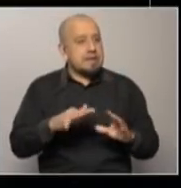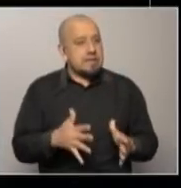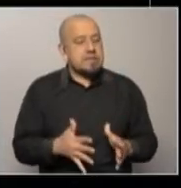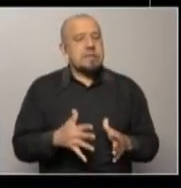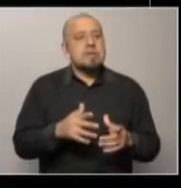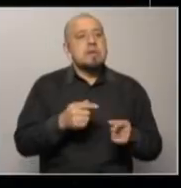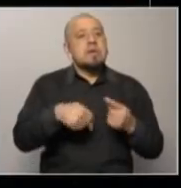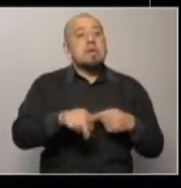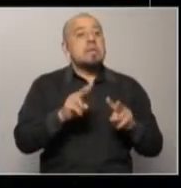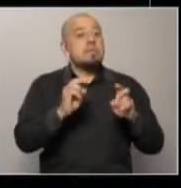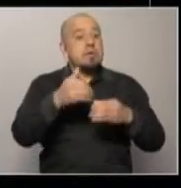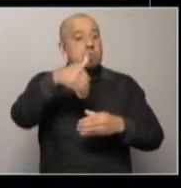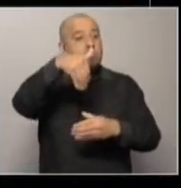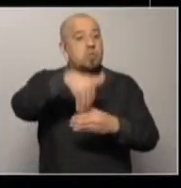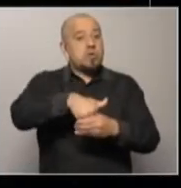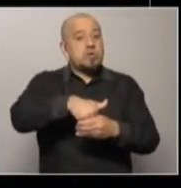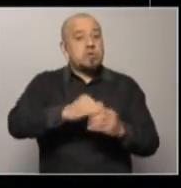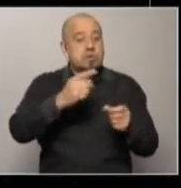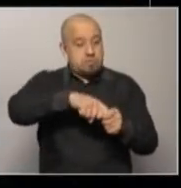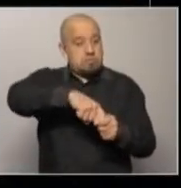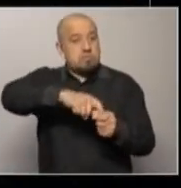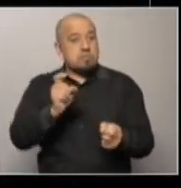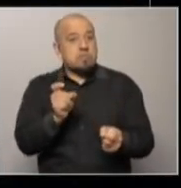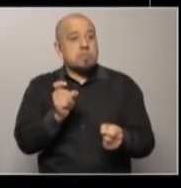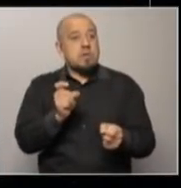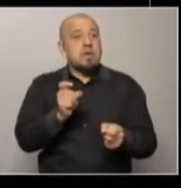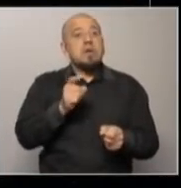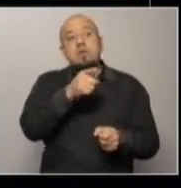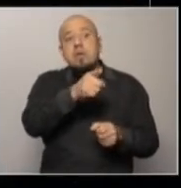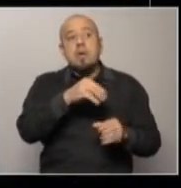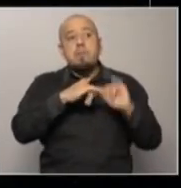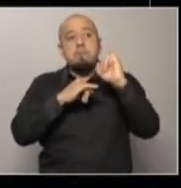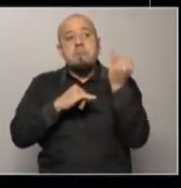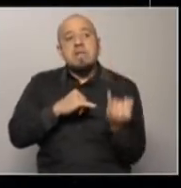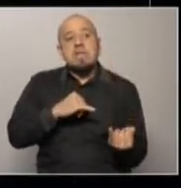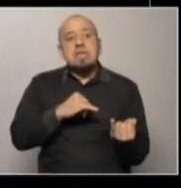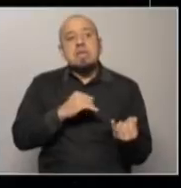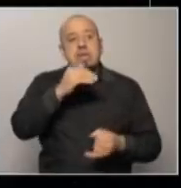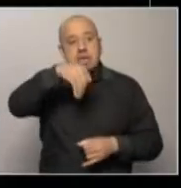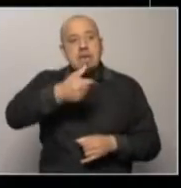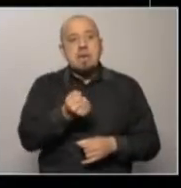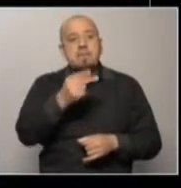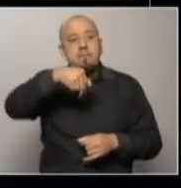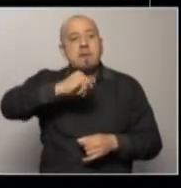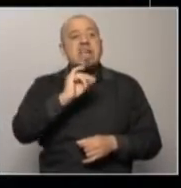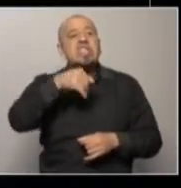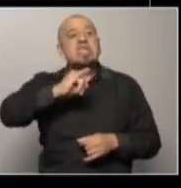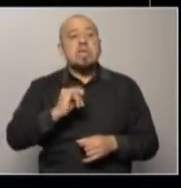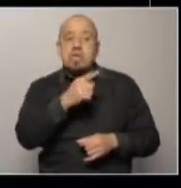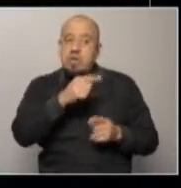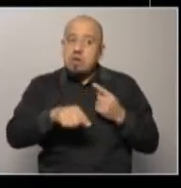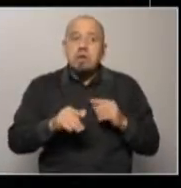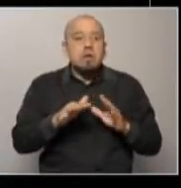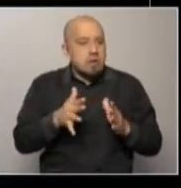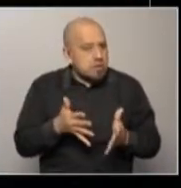la votación del desafuero de Manini Ríos, ¿no? Que está vinculado a la vez con un acto